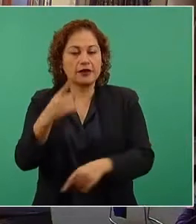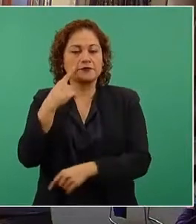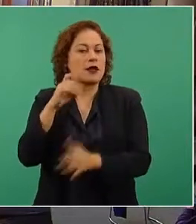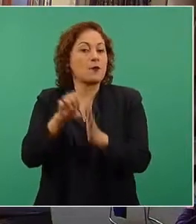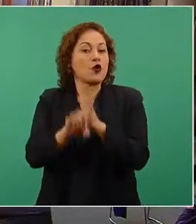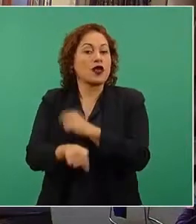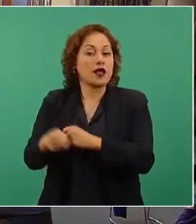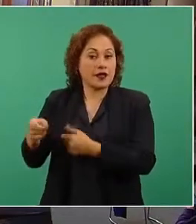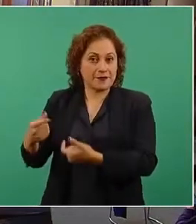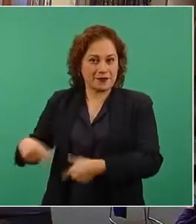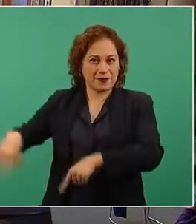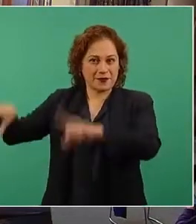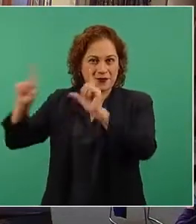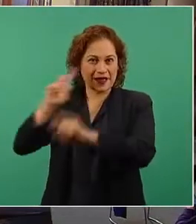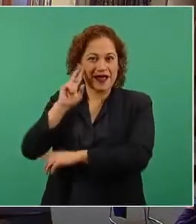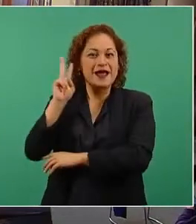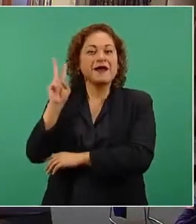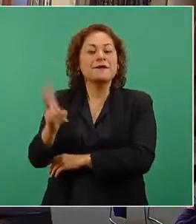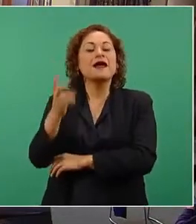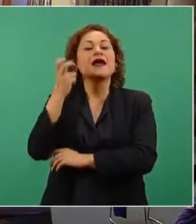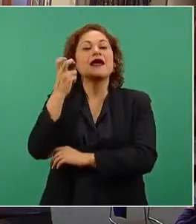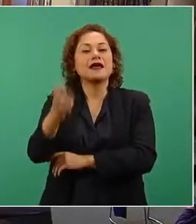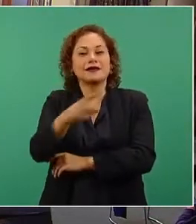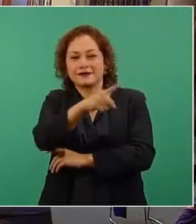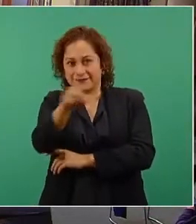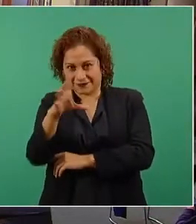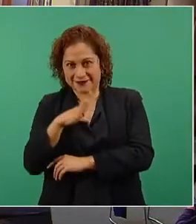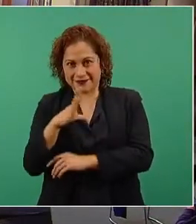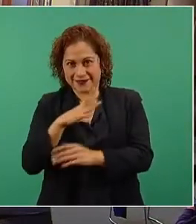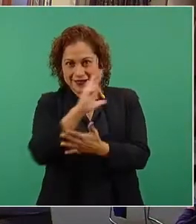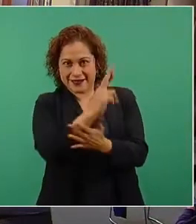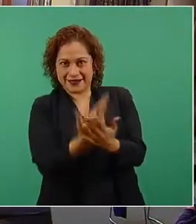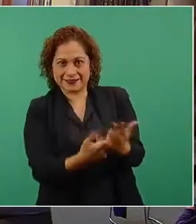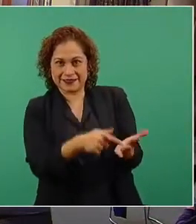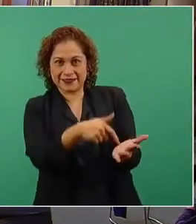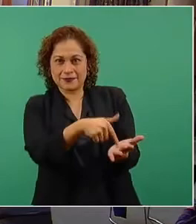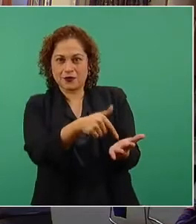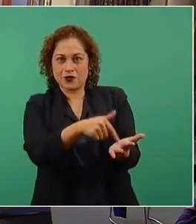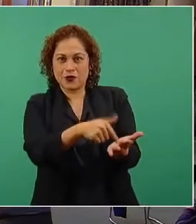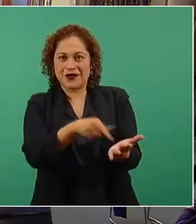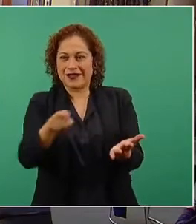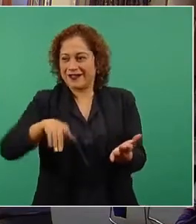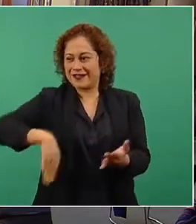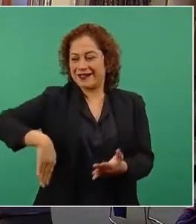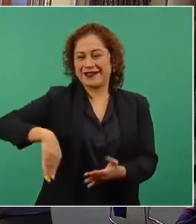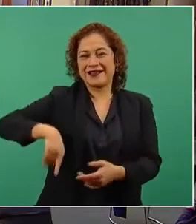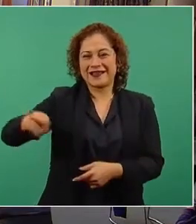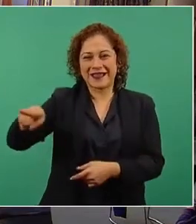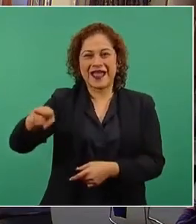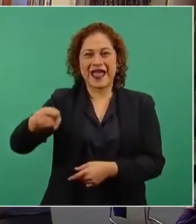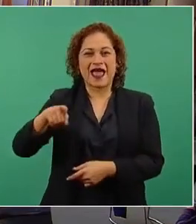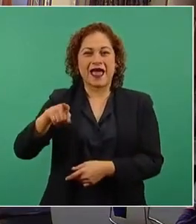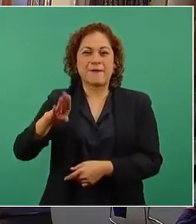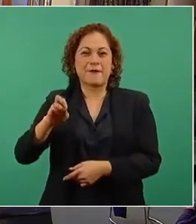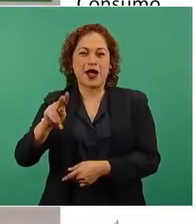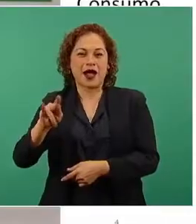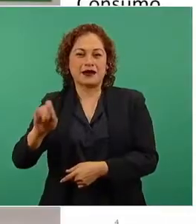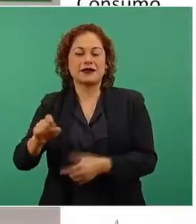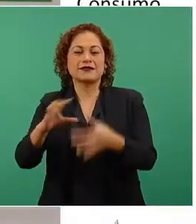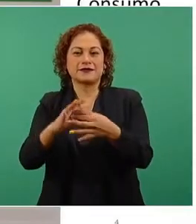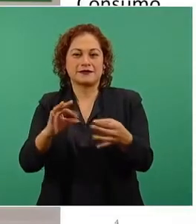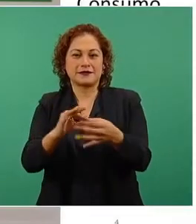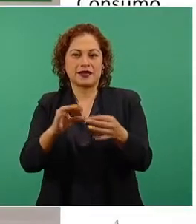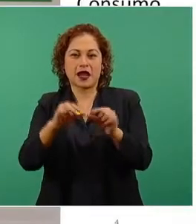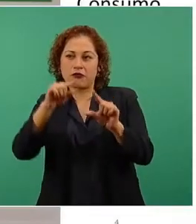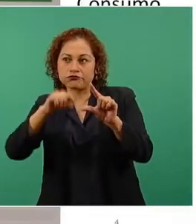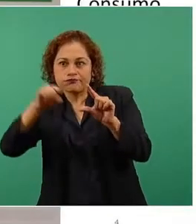que tienen todos, que nosotros todos recibimos, es el que decía el licenciado Vardes del suministrador básico. Este es